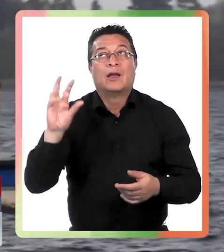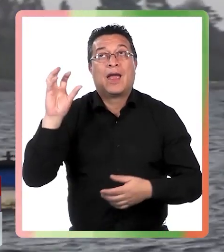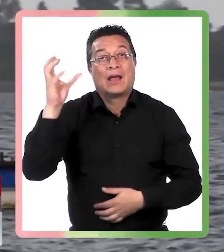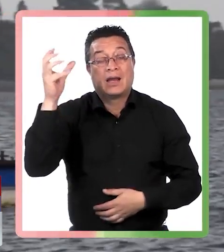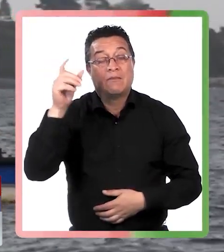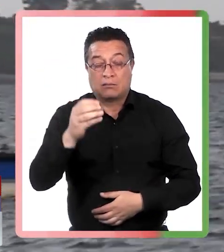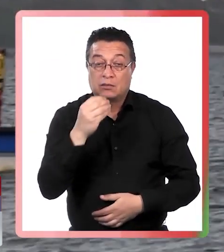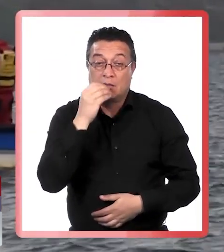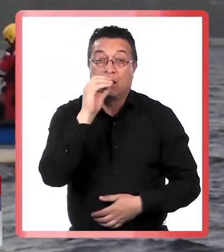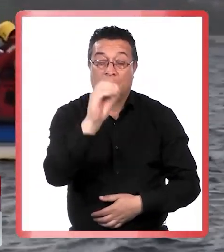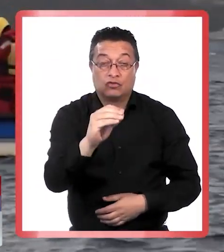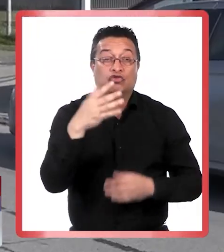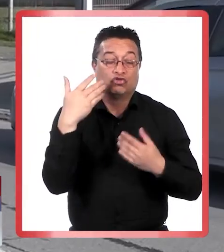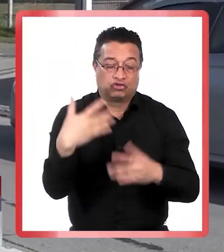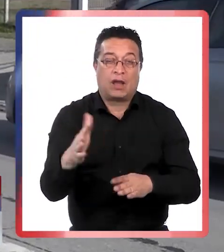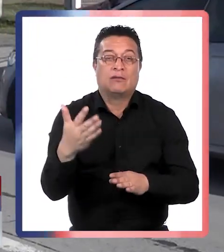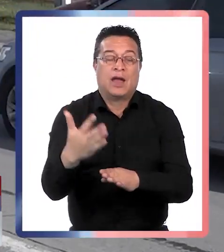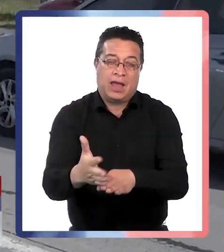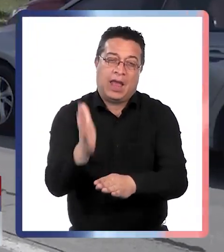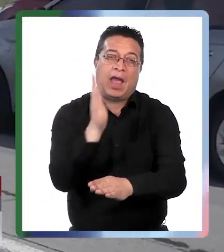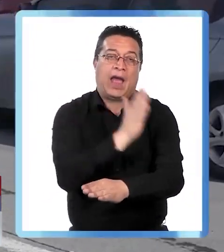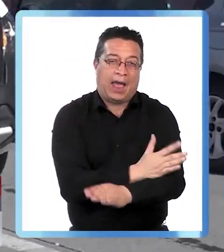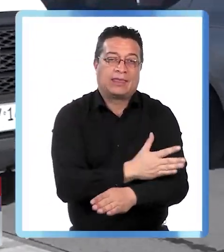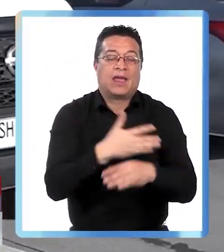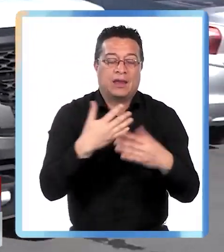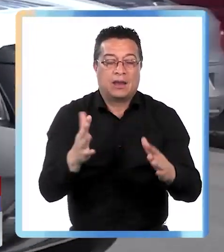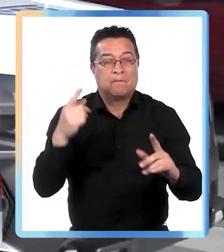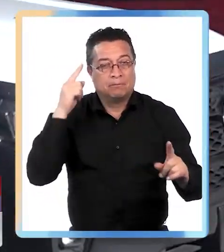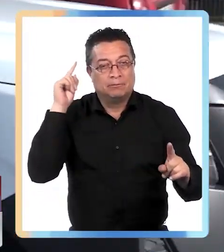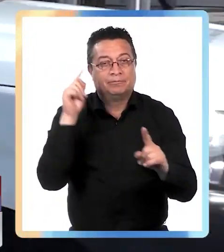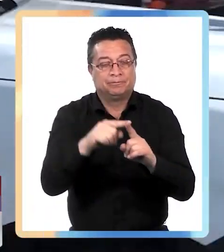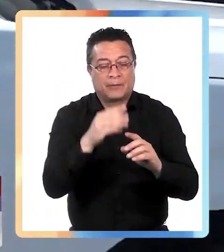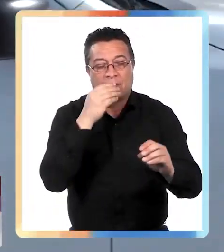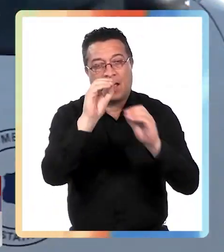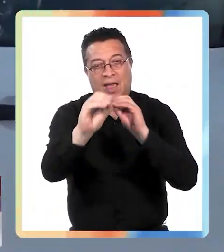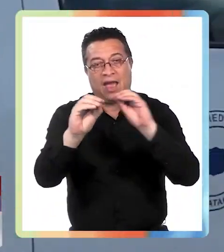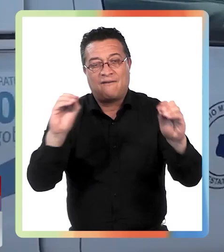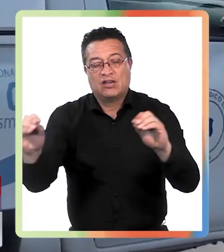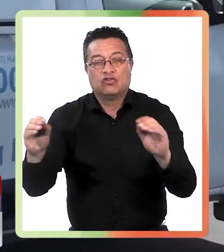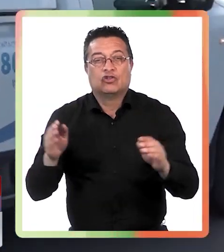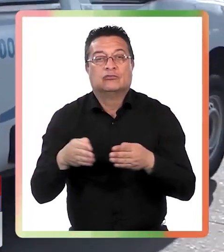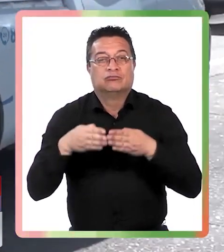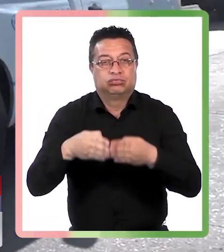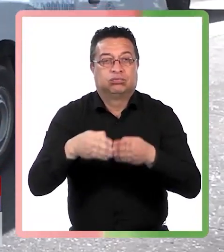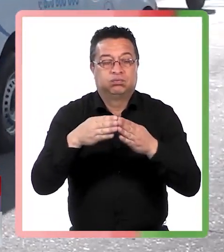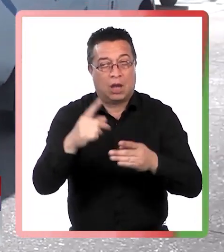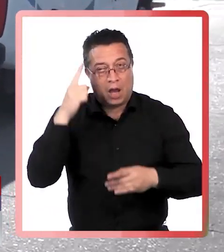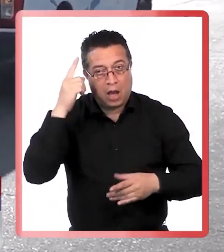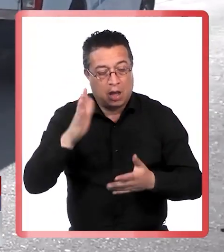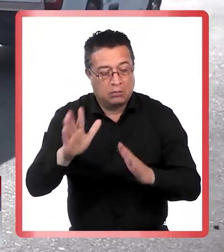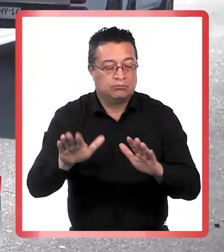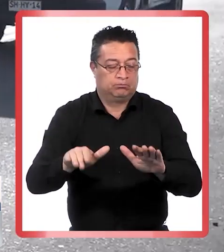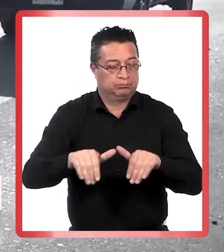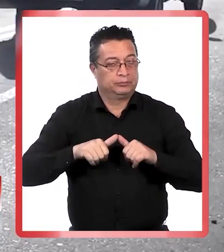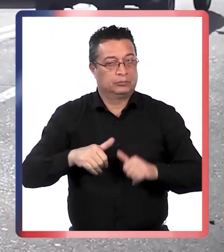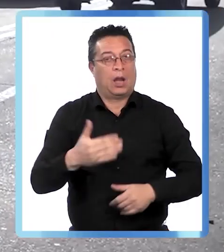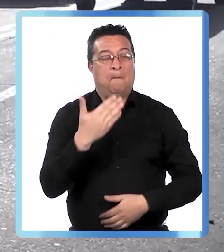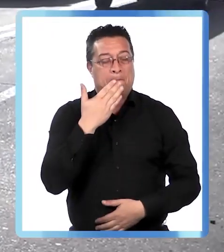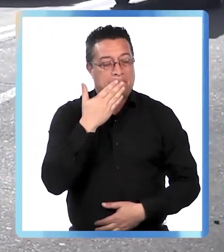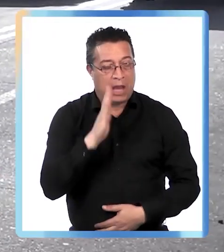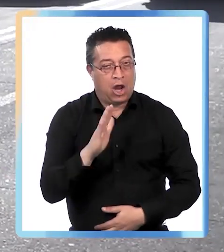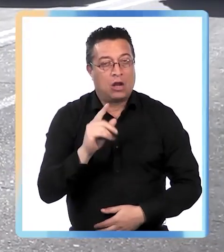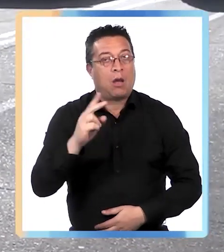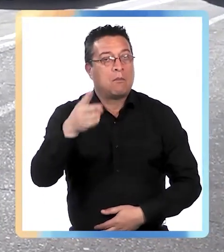meteorológico del cual se había dado el aviso con anticipación a objeto de alertar a las embarcaciones que adopten los resguardos